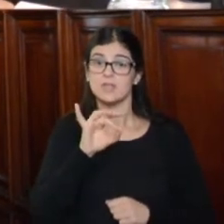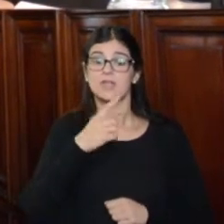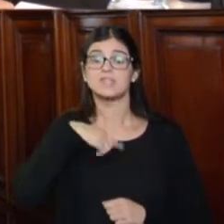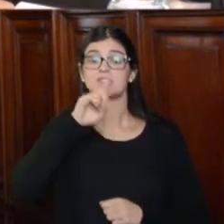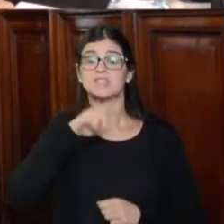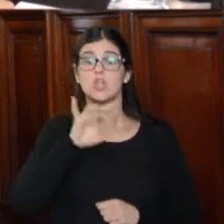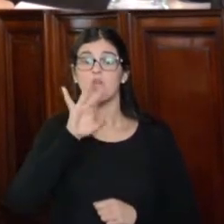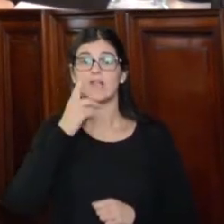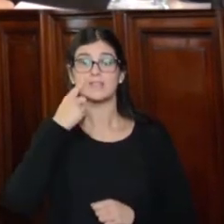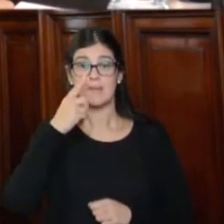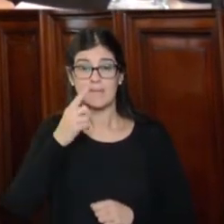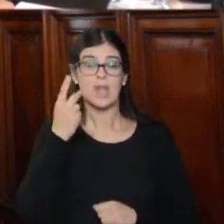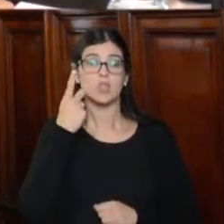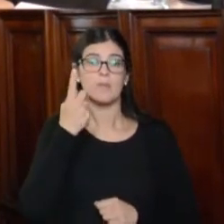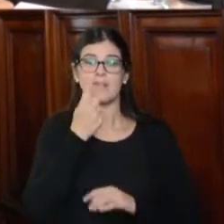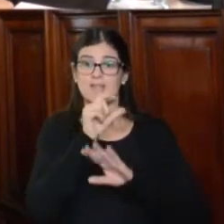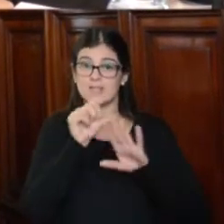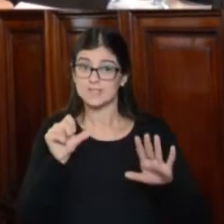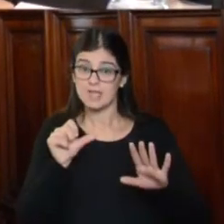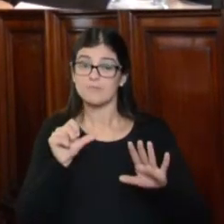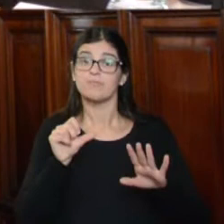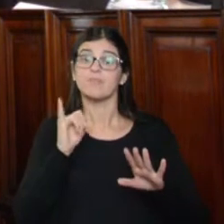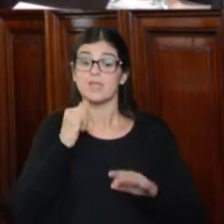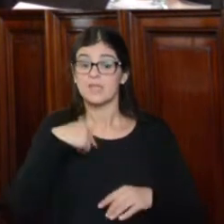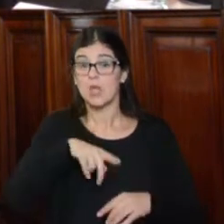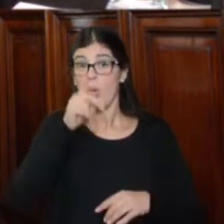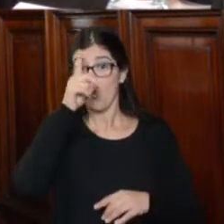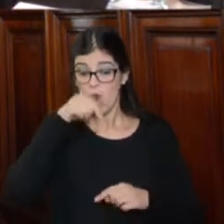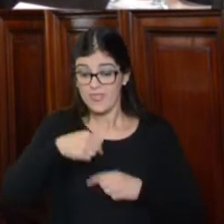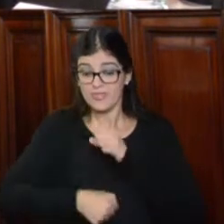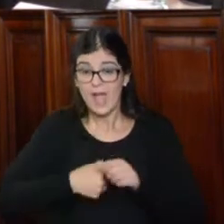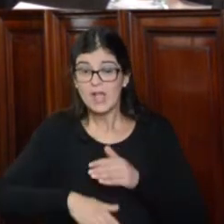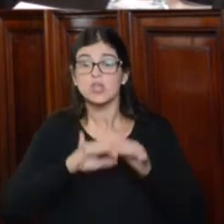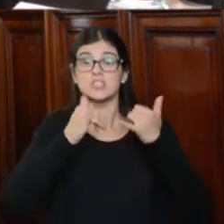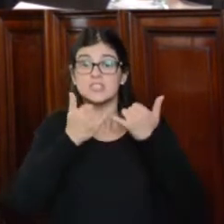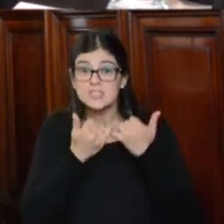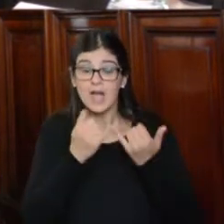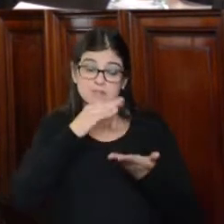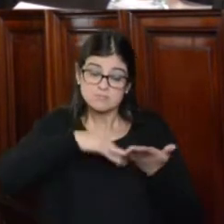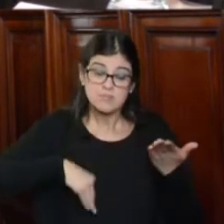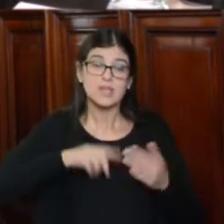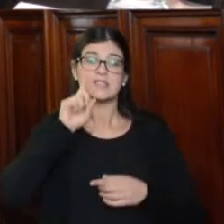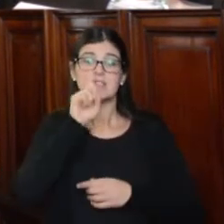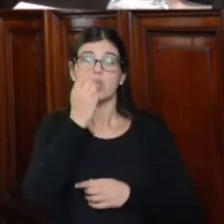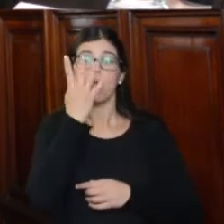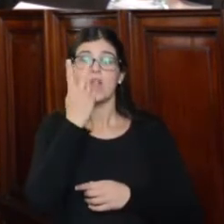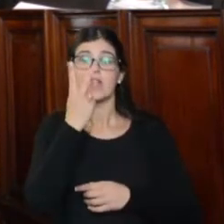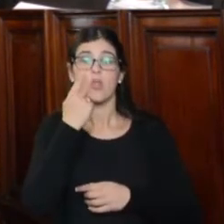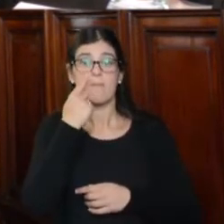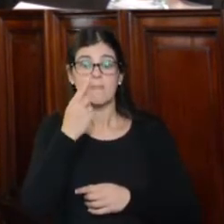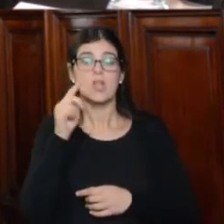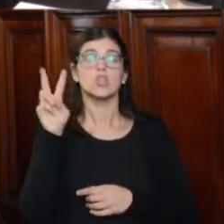115.000 en el 2016 y en julio de este año ya llevan ingresadas 142